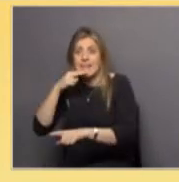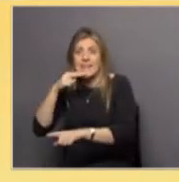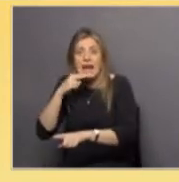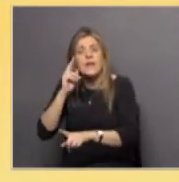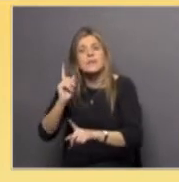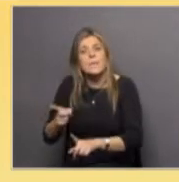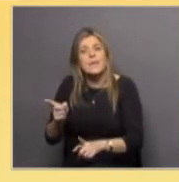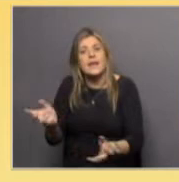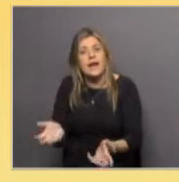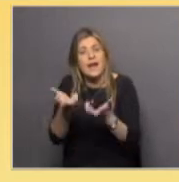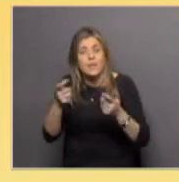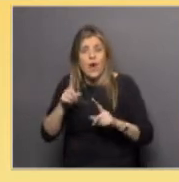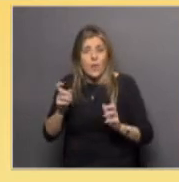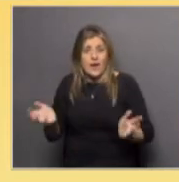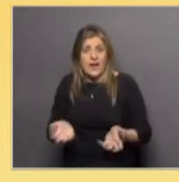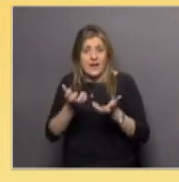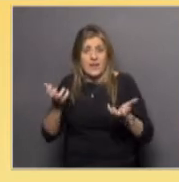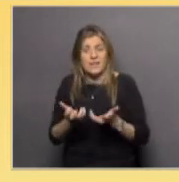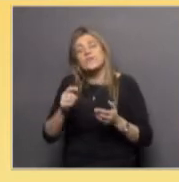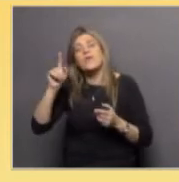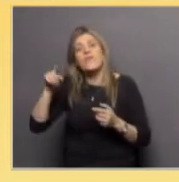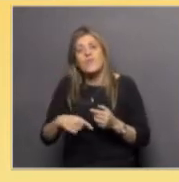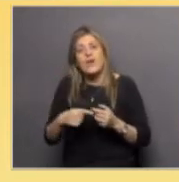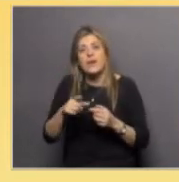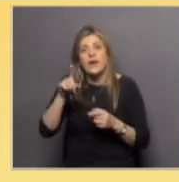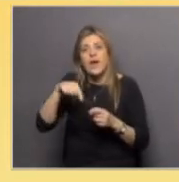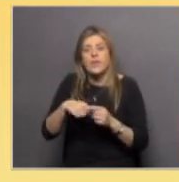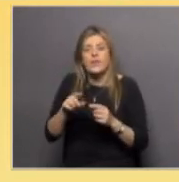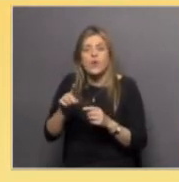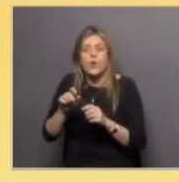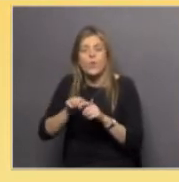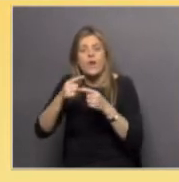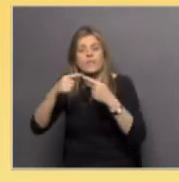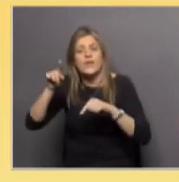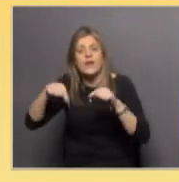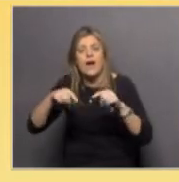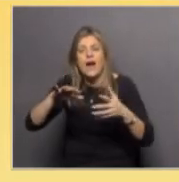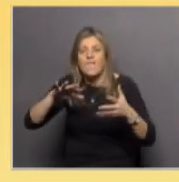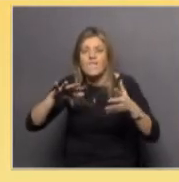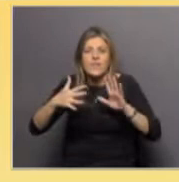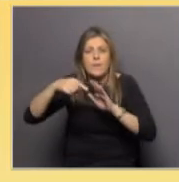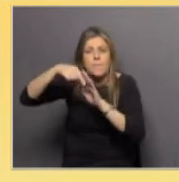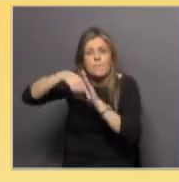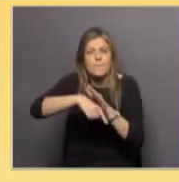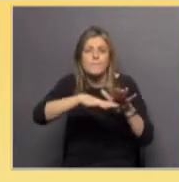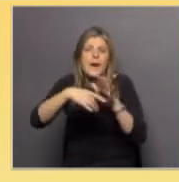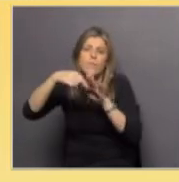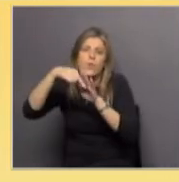lo que se conocen como emanaciones o fuentes hidrotermales, que son ambientes de mar profundo,